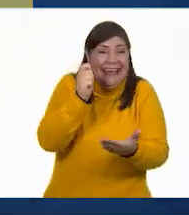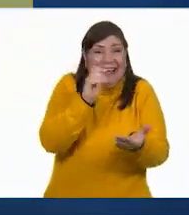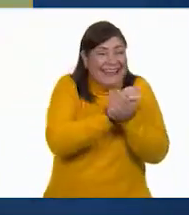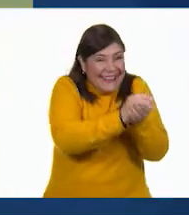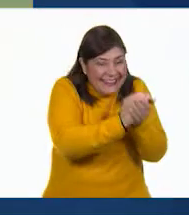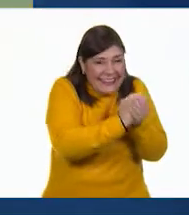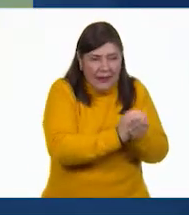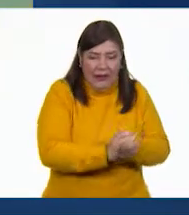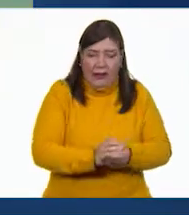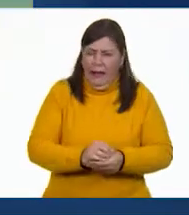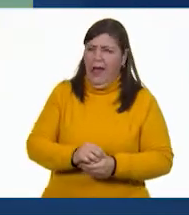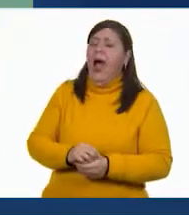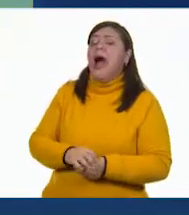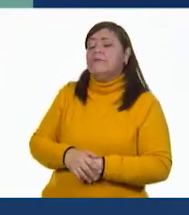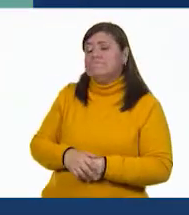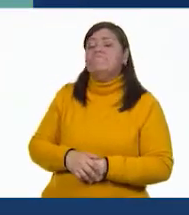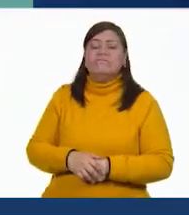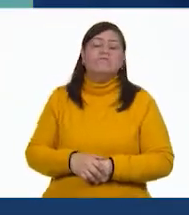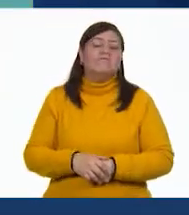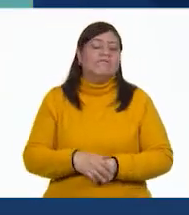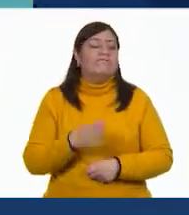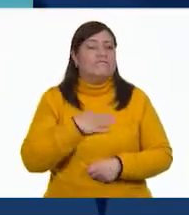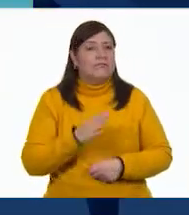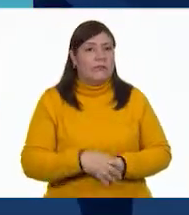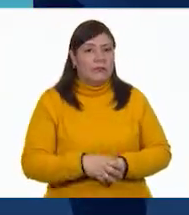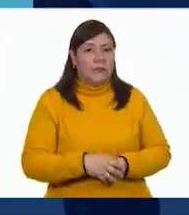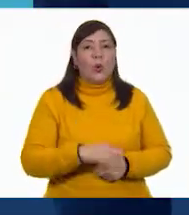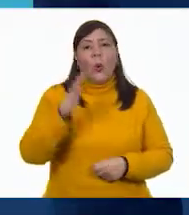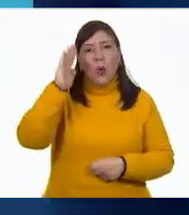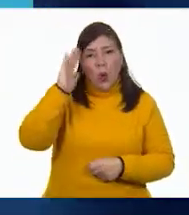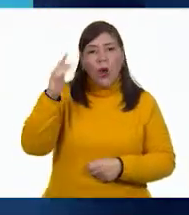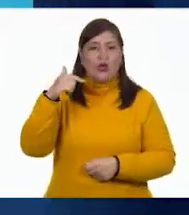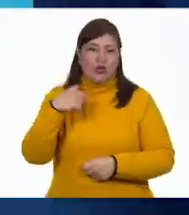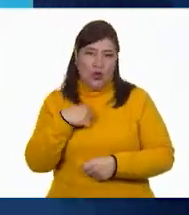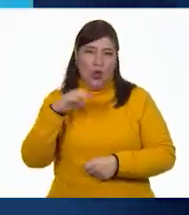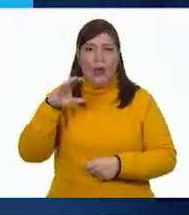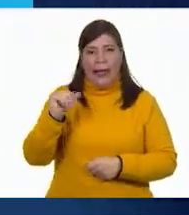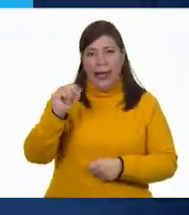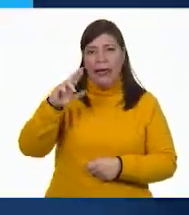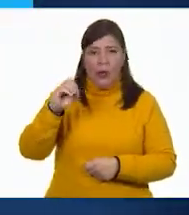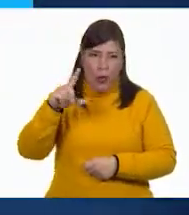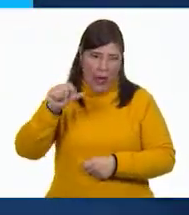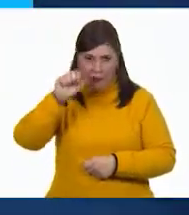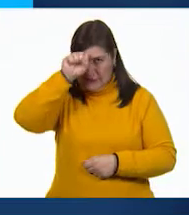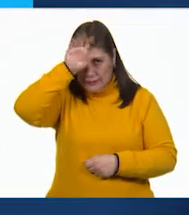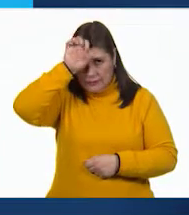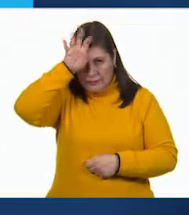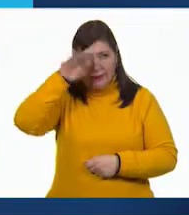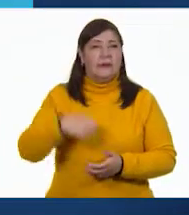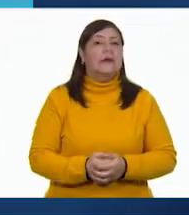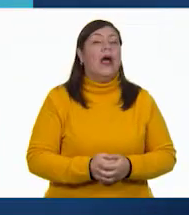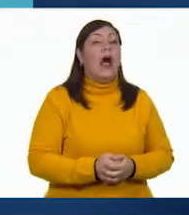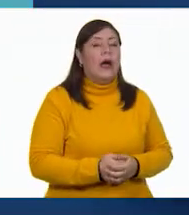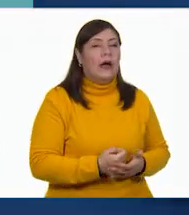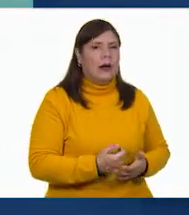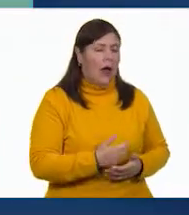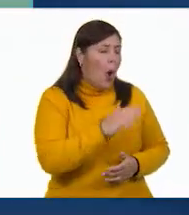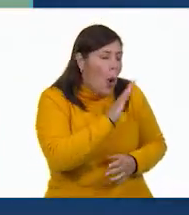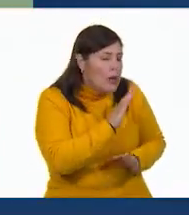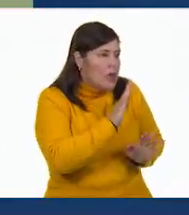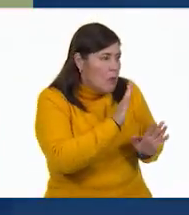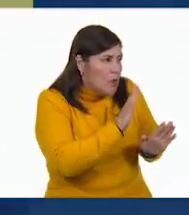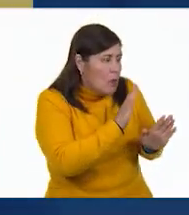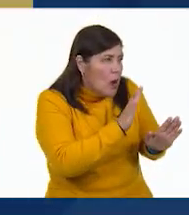Ah, qué bueno. Hola, yo soy Carola. Oye, oye, oye, oye, oye.